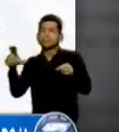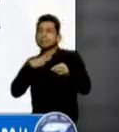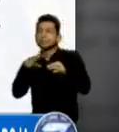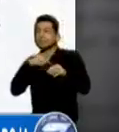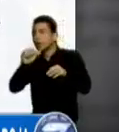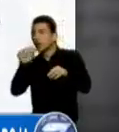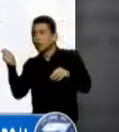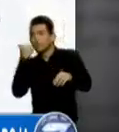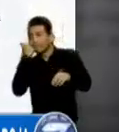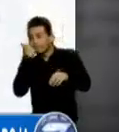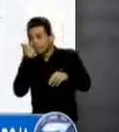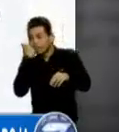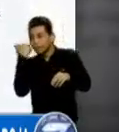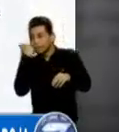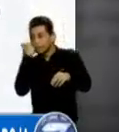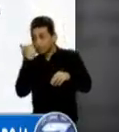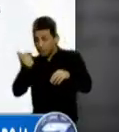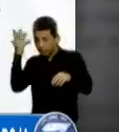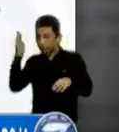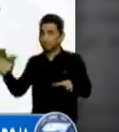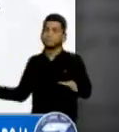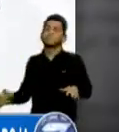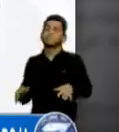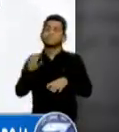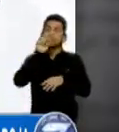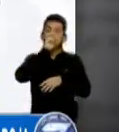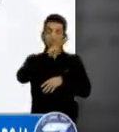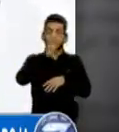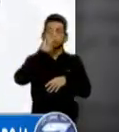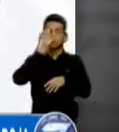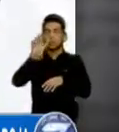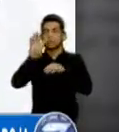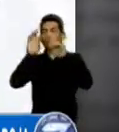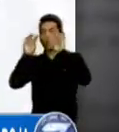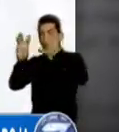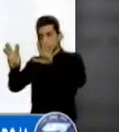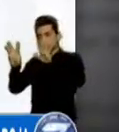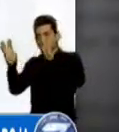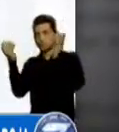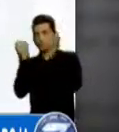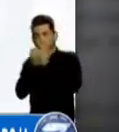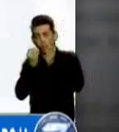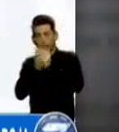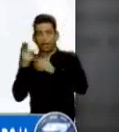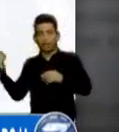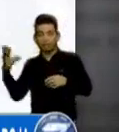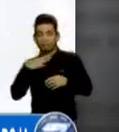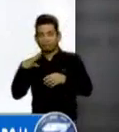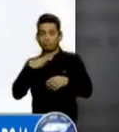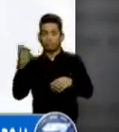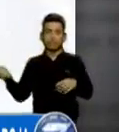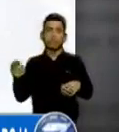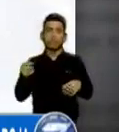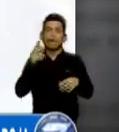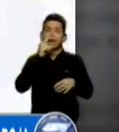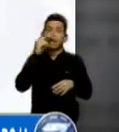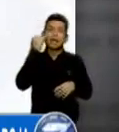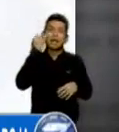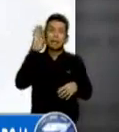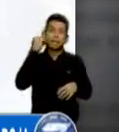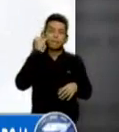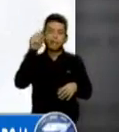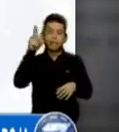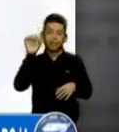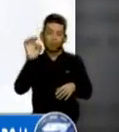crónicas. De los 348 centros educativos que funcionaron en modalidad híbrida, como el caso excepcional en Alerta Naranja durante el año